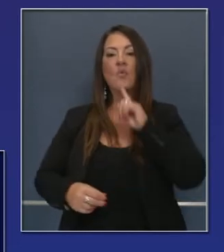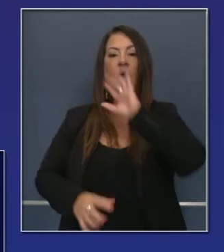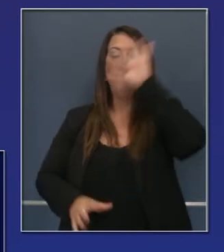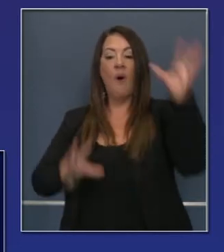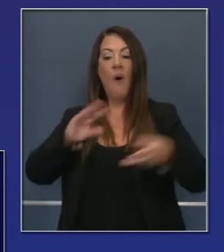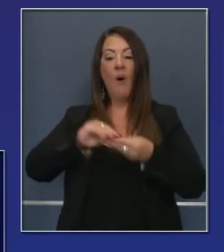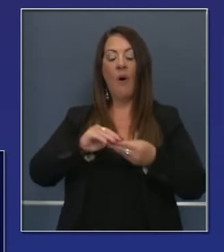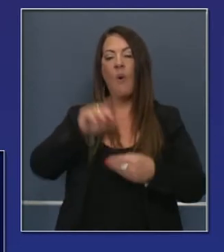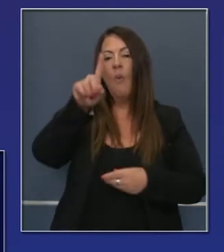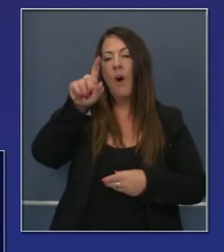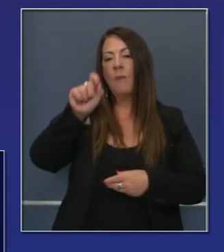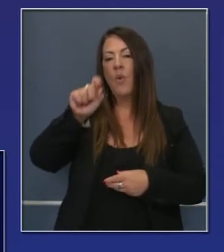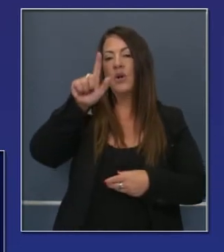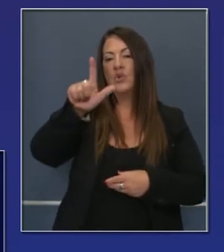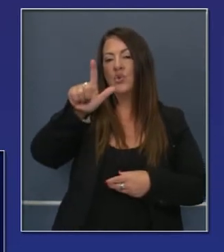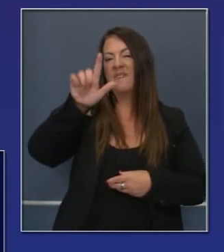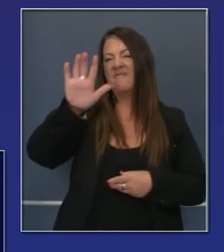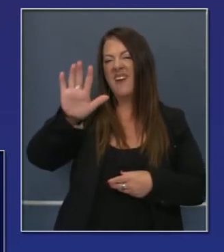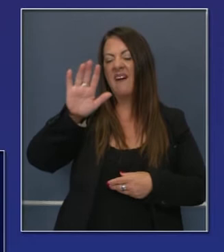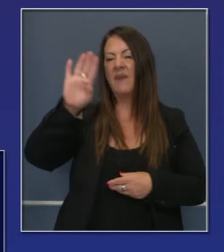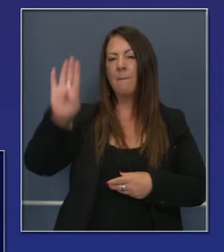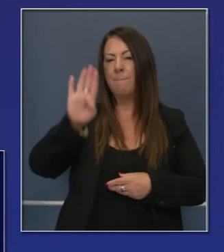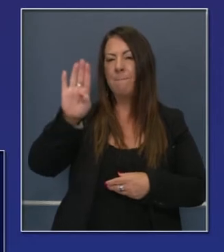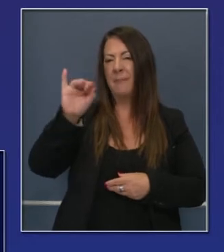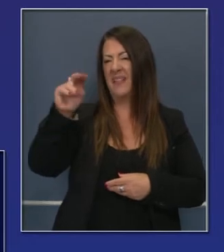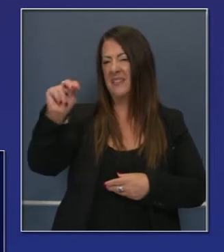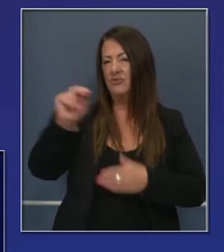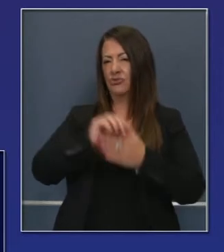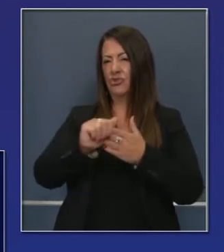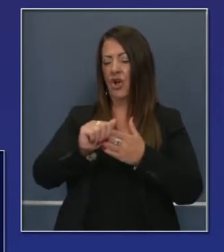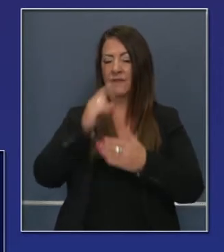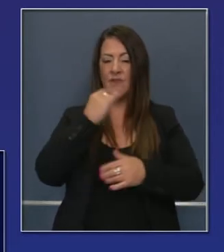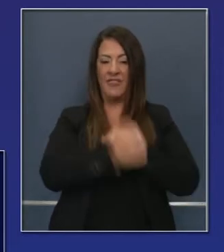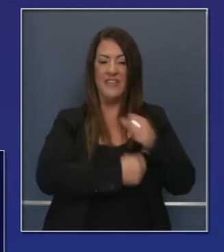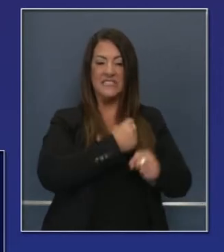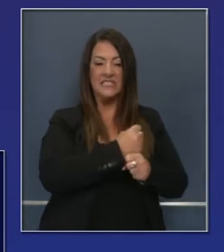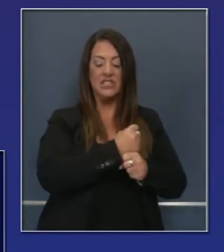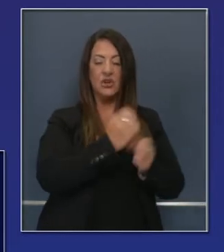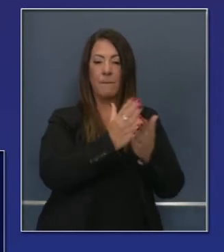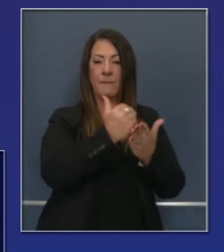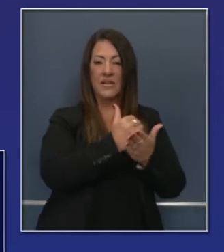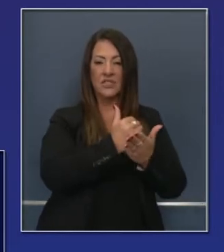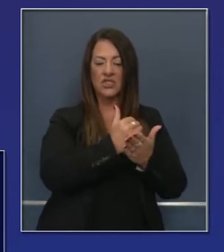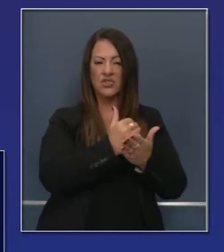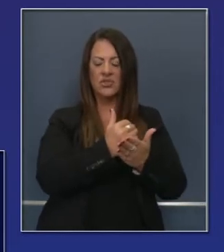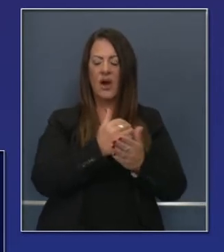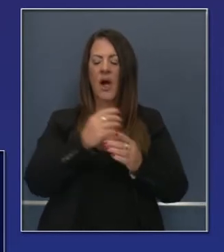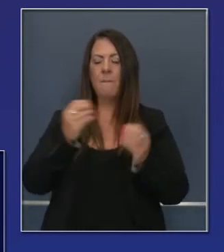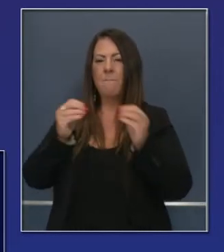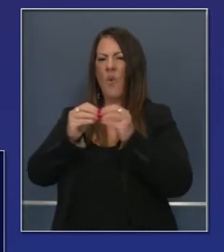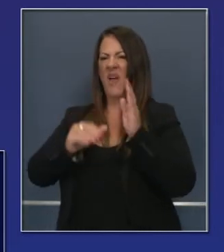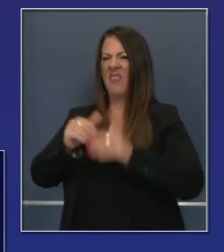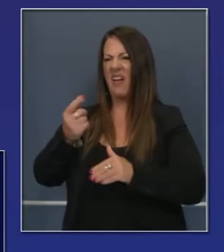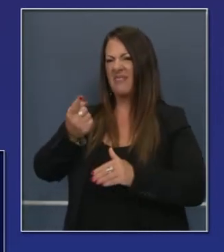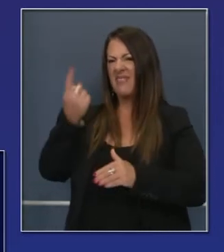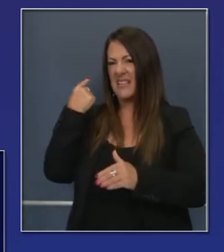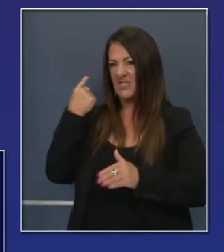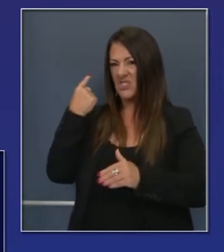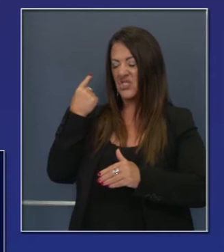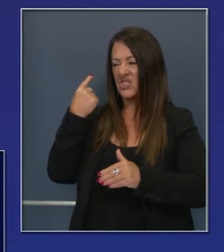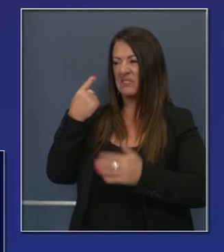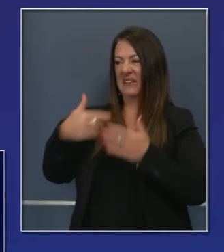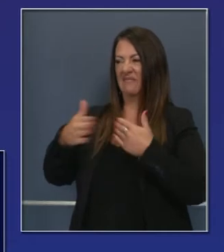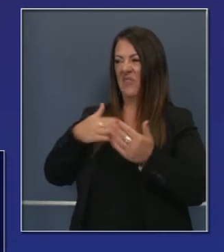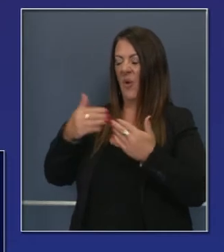pero en general 1.25 mil millones de dólares más que el año pasado, a